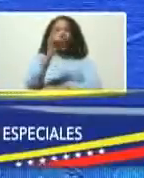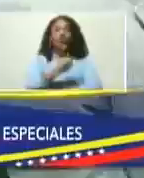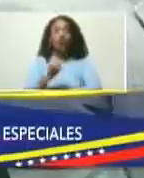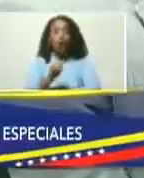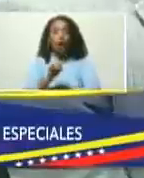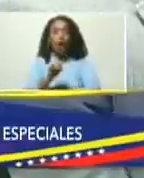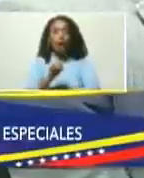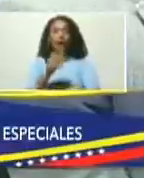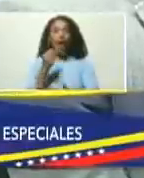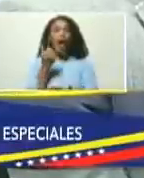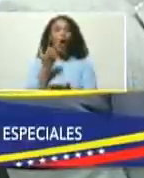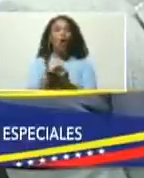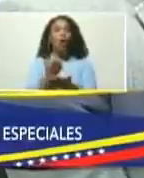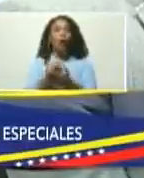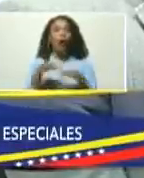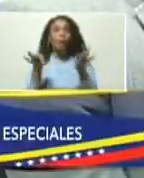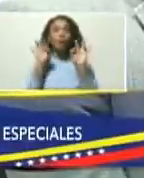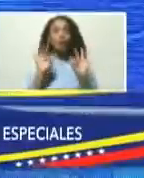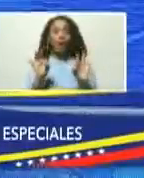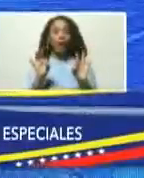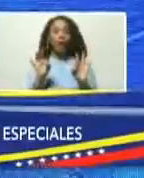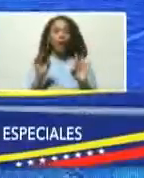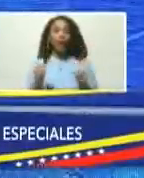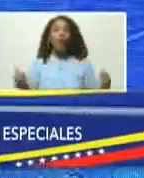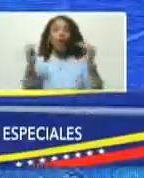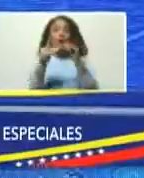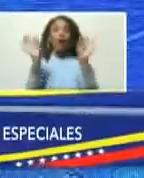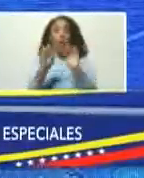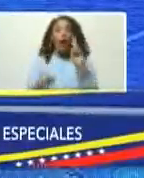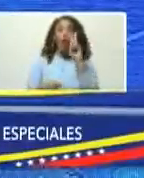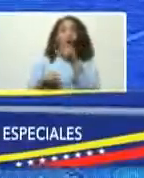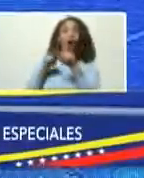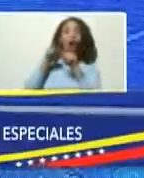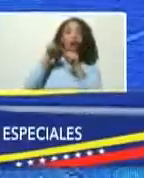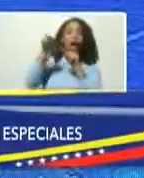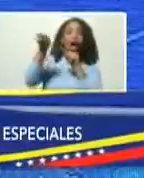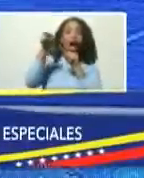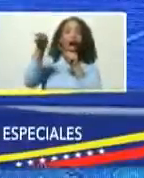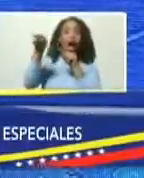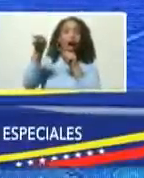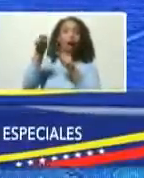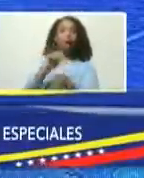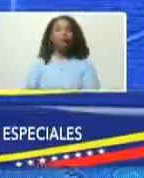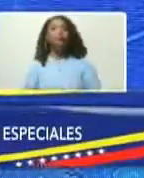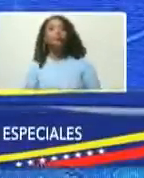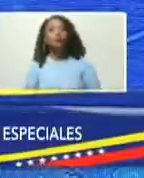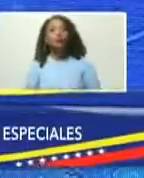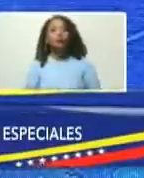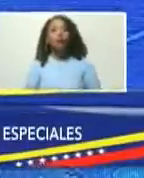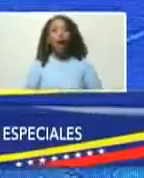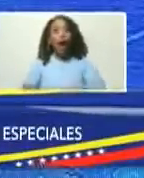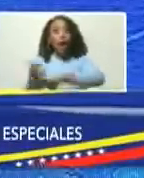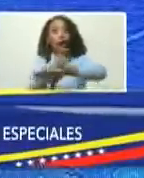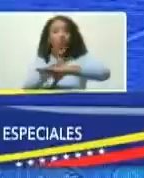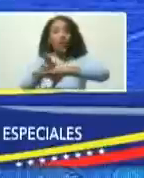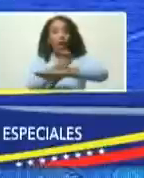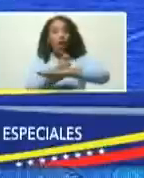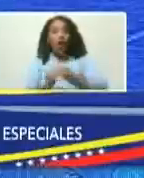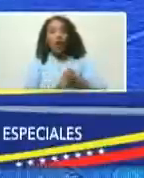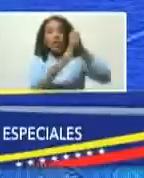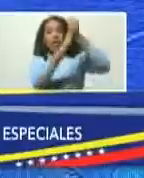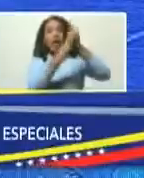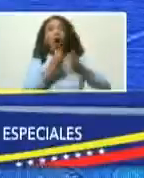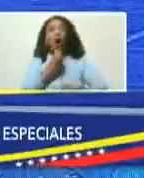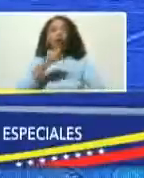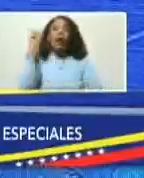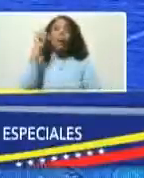especiales. Igualmente veo por allá, entre los leechers, al gobernador líder joven